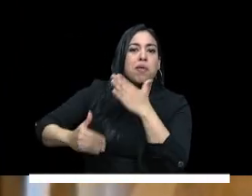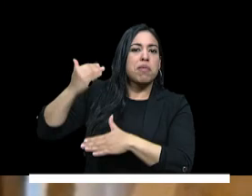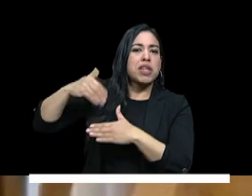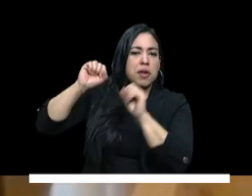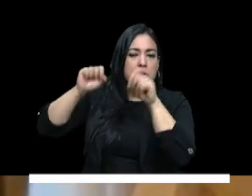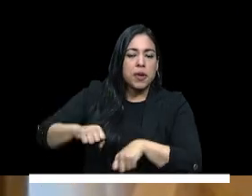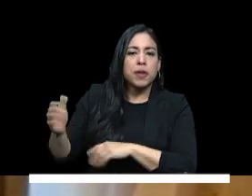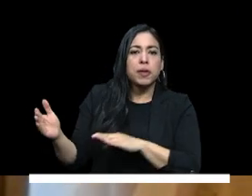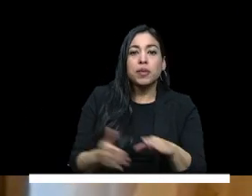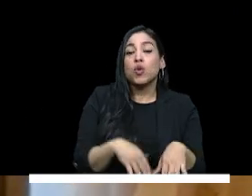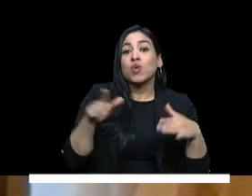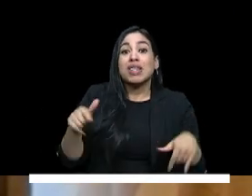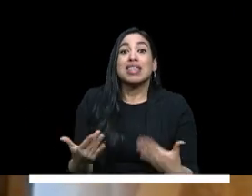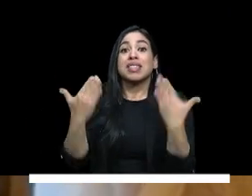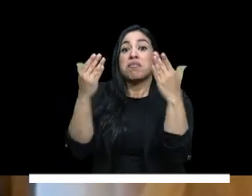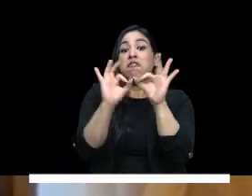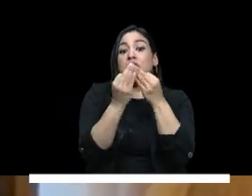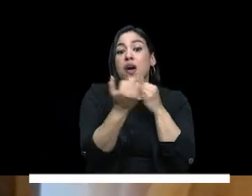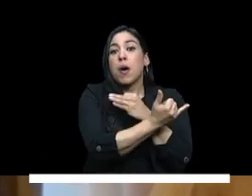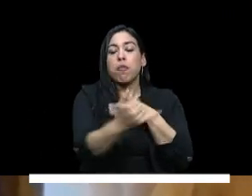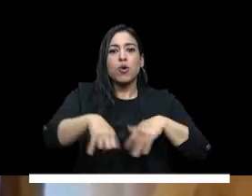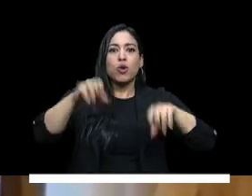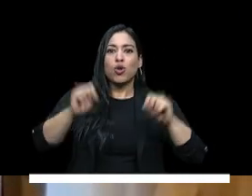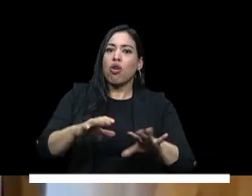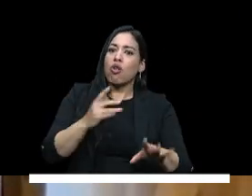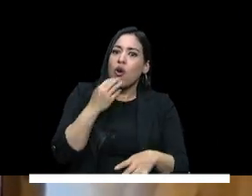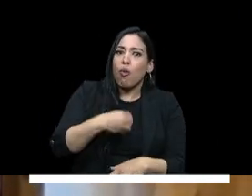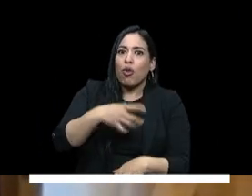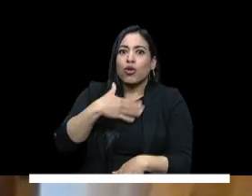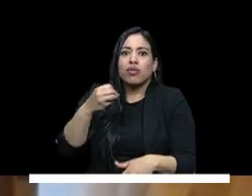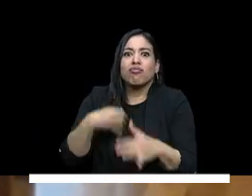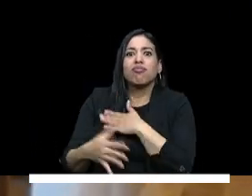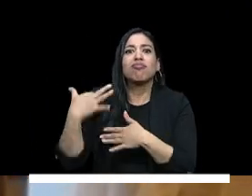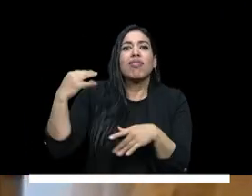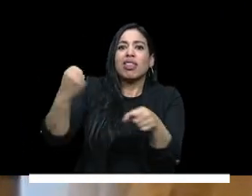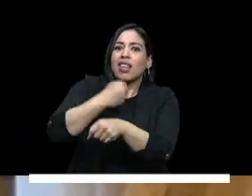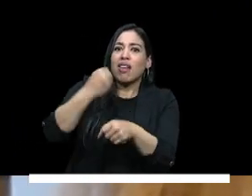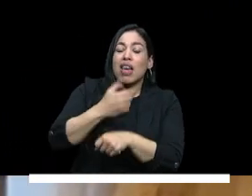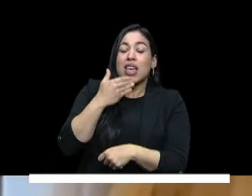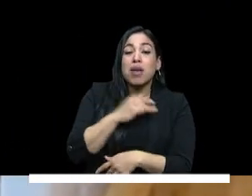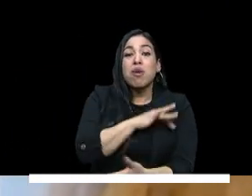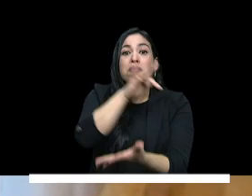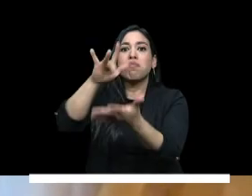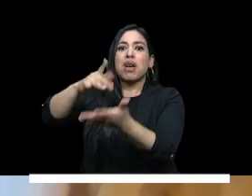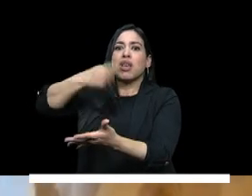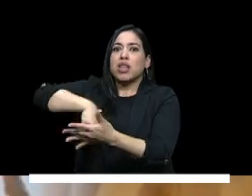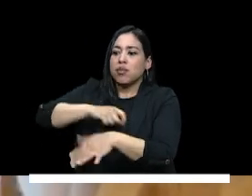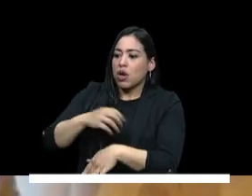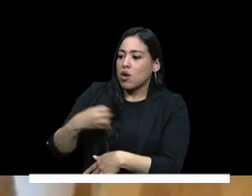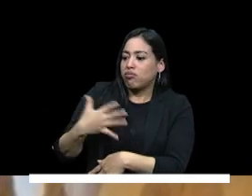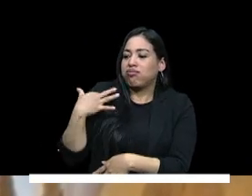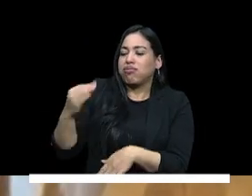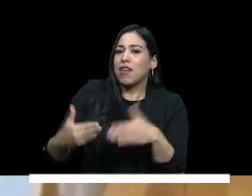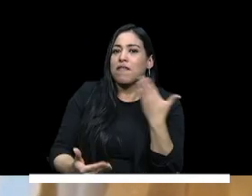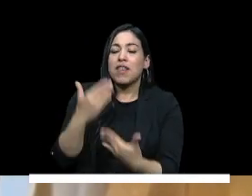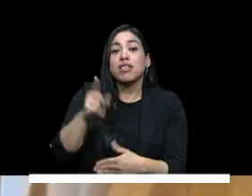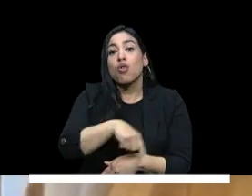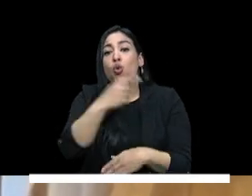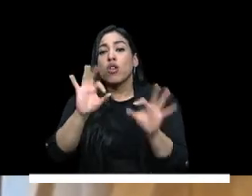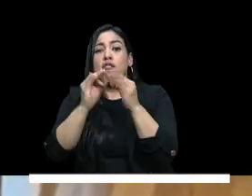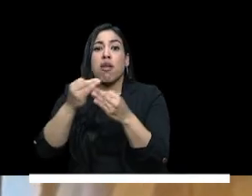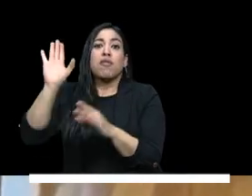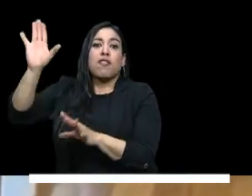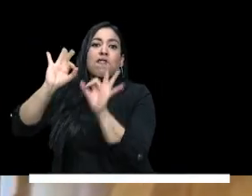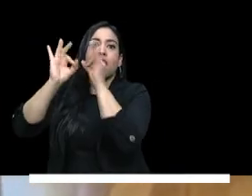este proceso esto va a ayudar a que las familias puedan tener mejores oportunidades de empleo cuando lleguen a este país y lo mismo para las familias